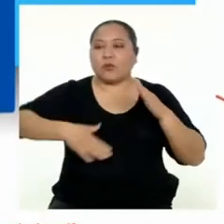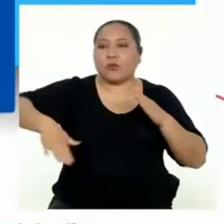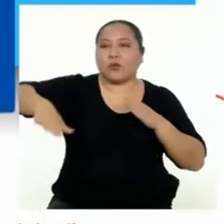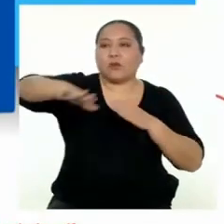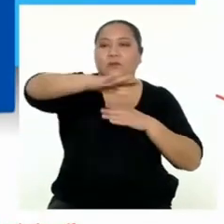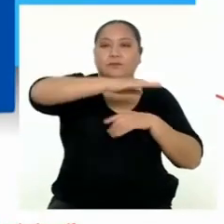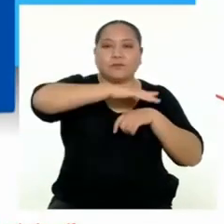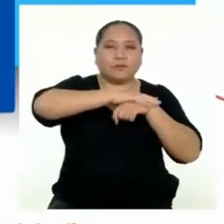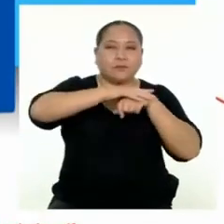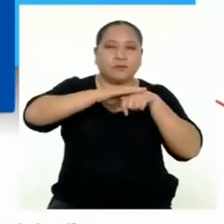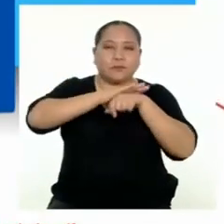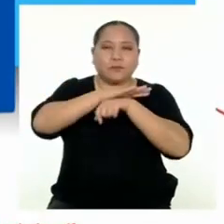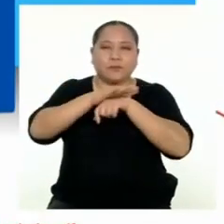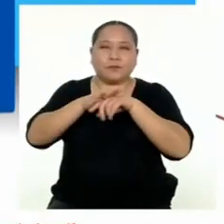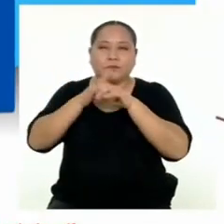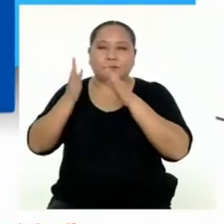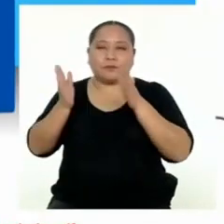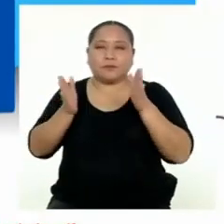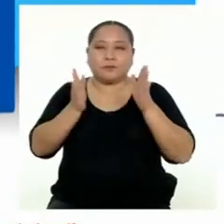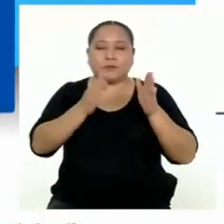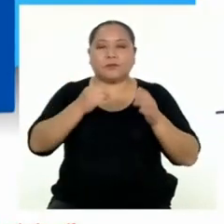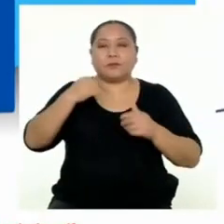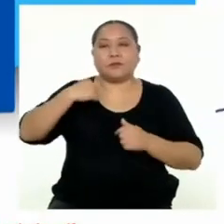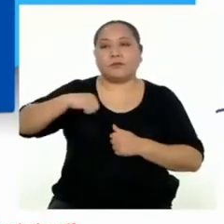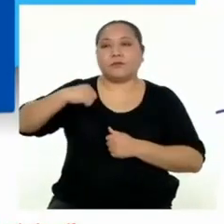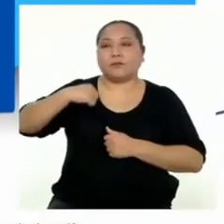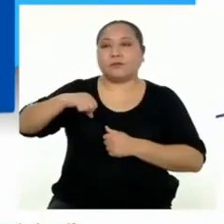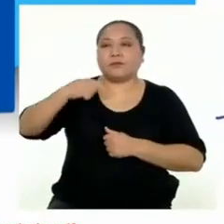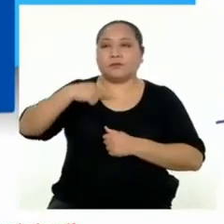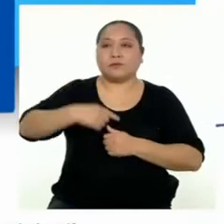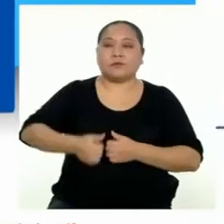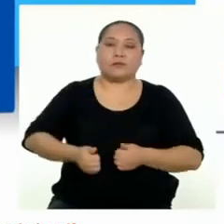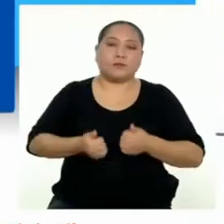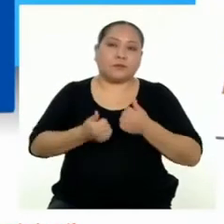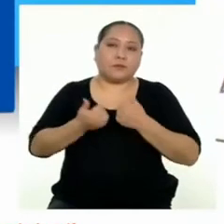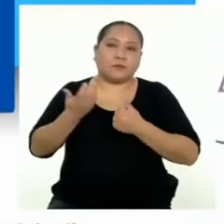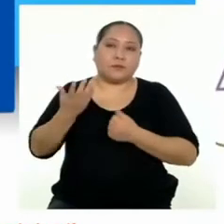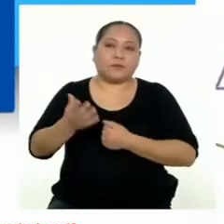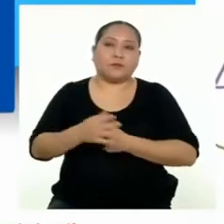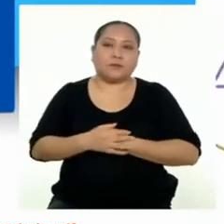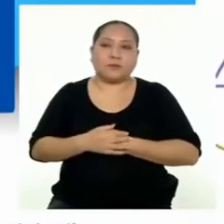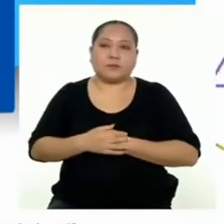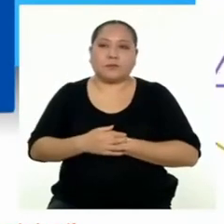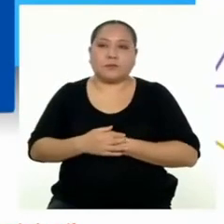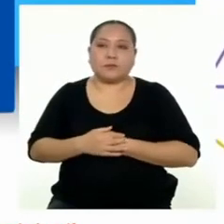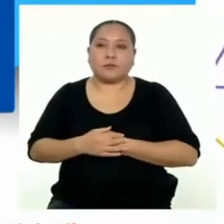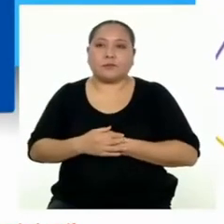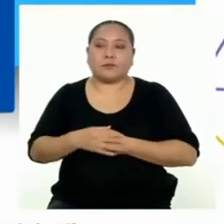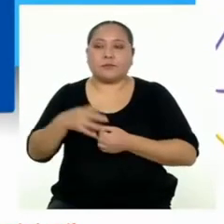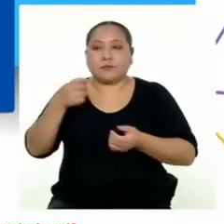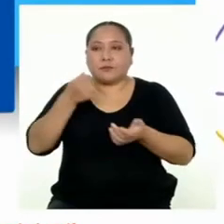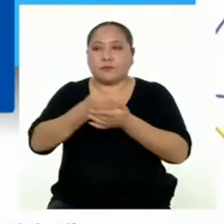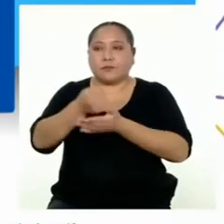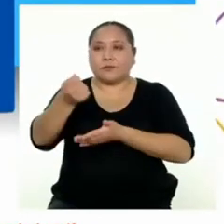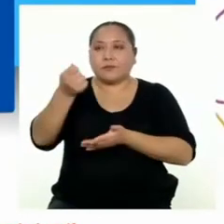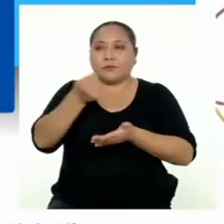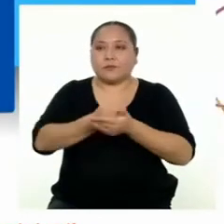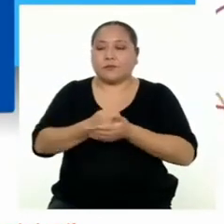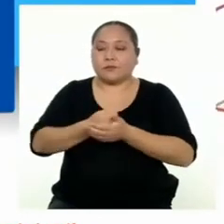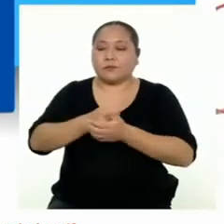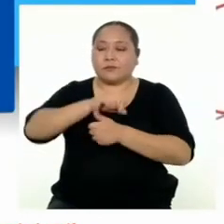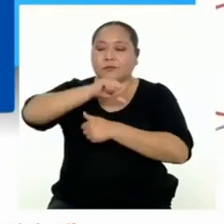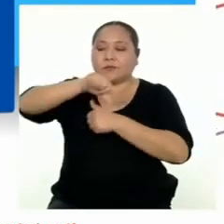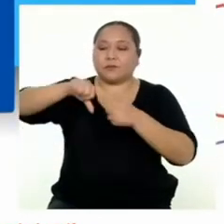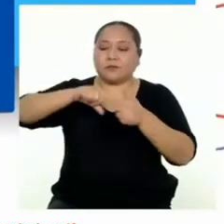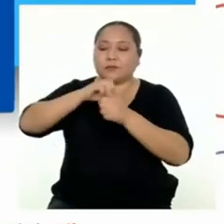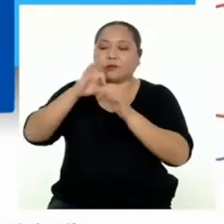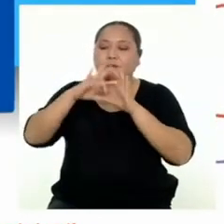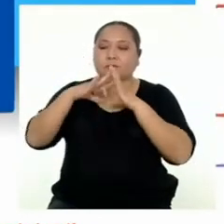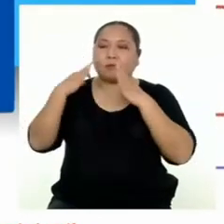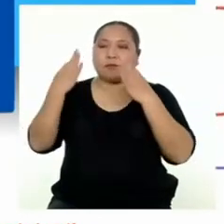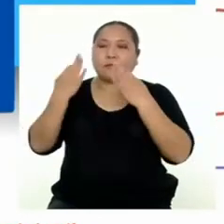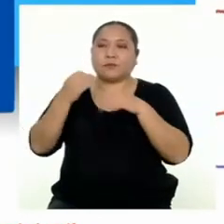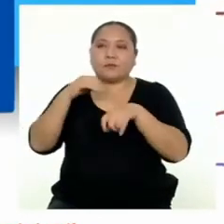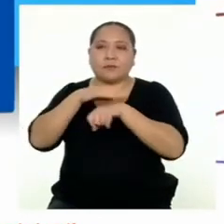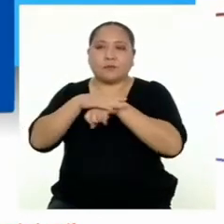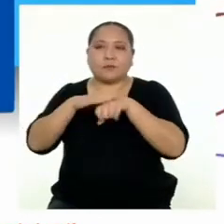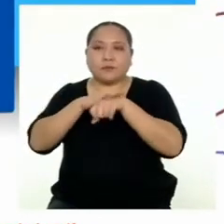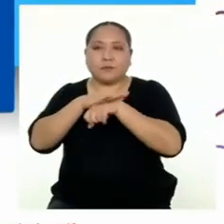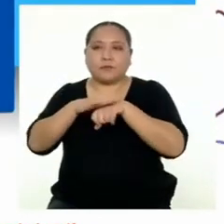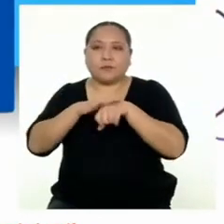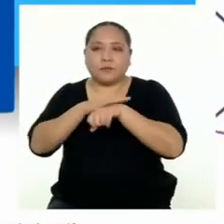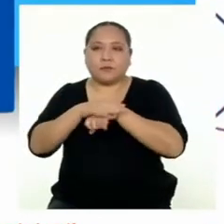aquellos planificados por la municipalidad donde vivimos. Los gastos del entorno familiar, que son